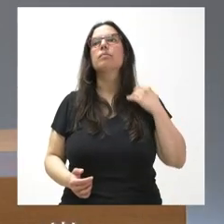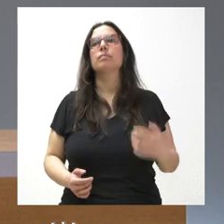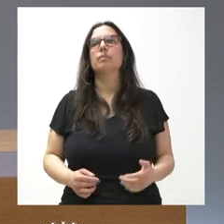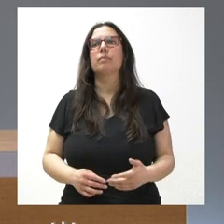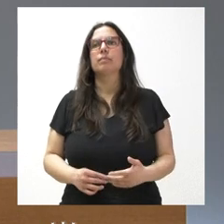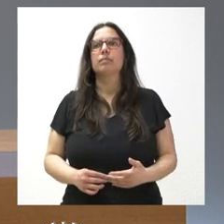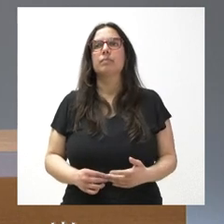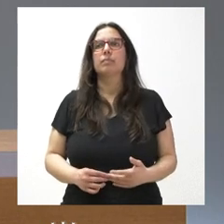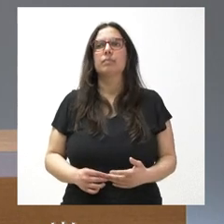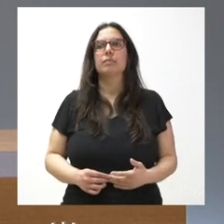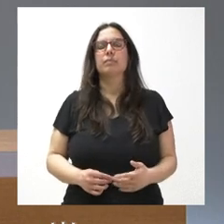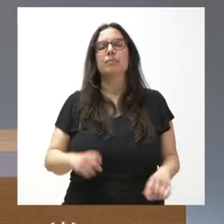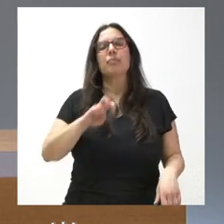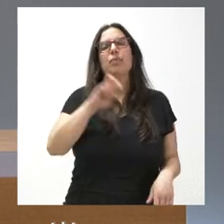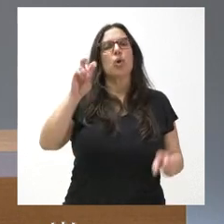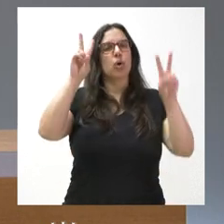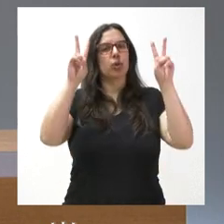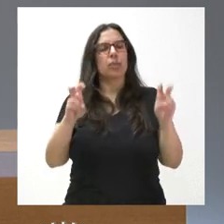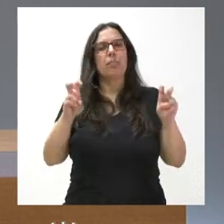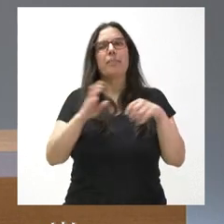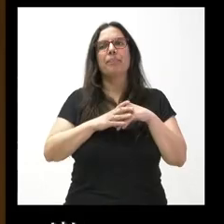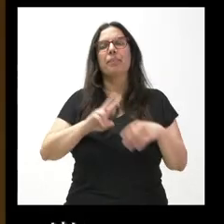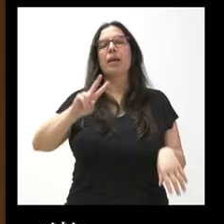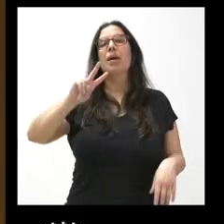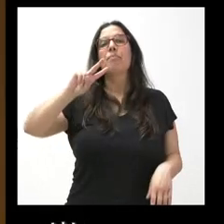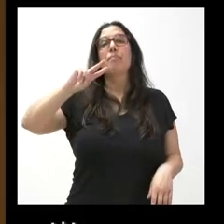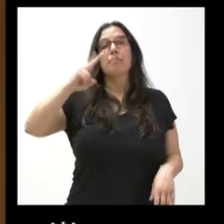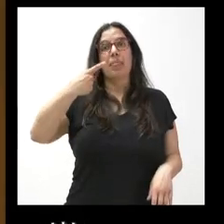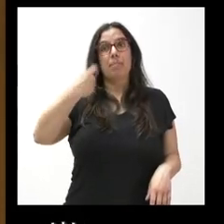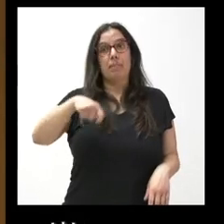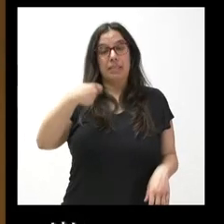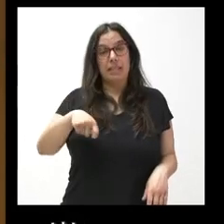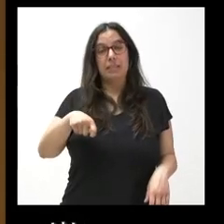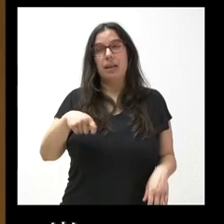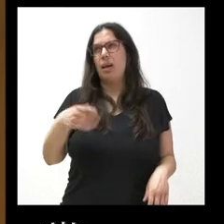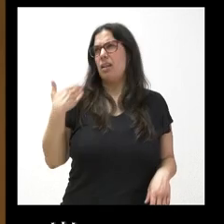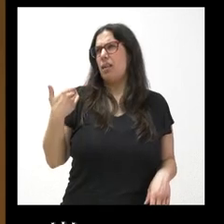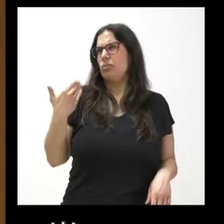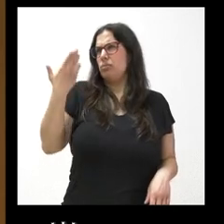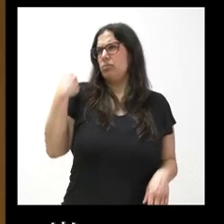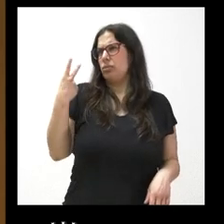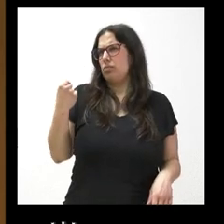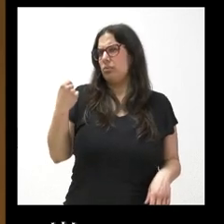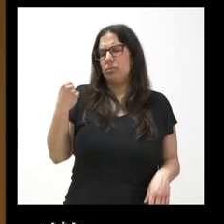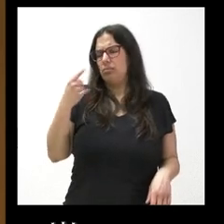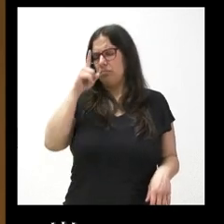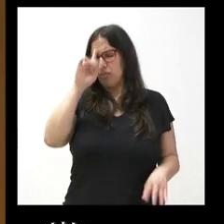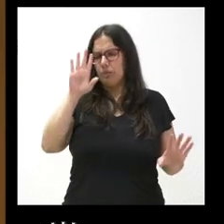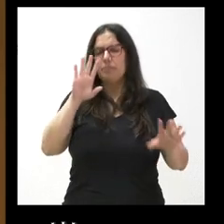Sobre otro asunto, el vicepresidente ayer, pero ayer o antes de ayer, ya no…